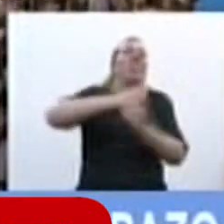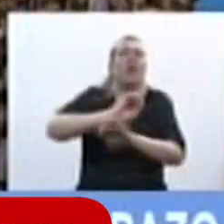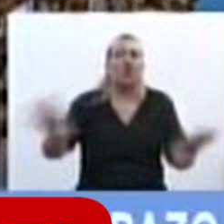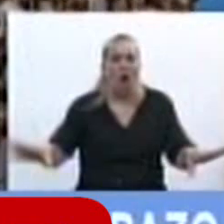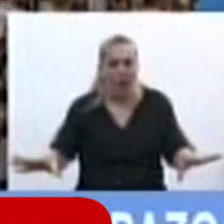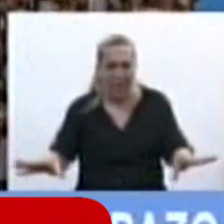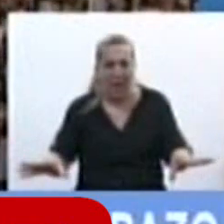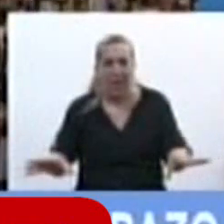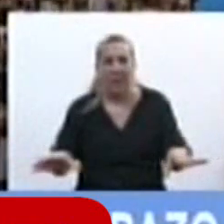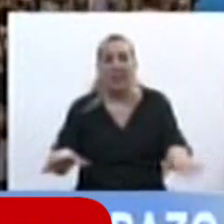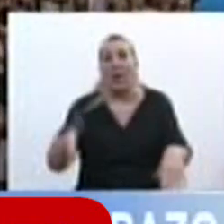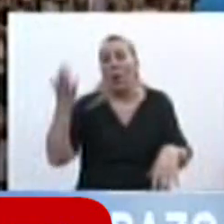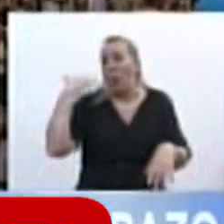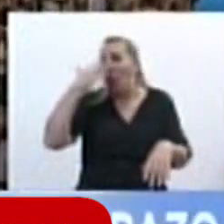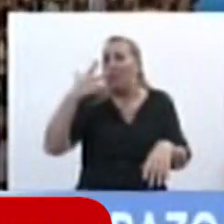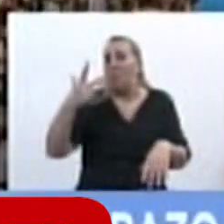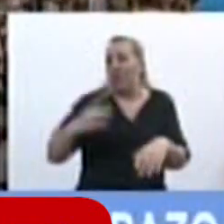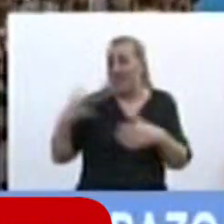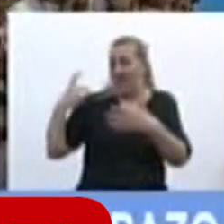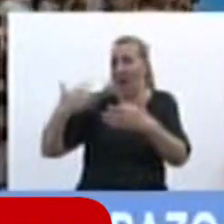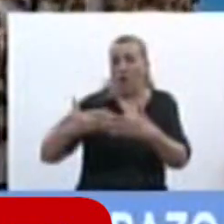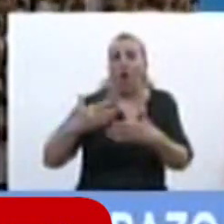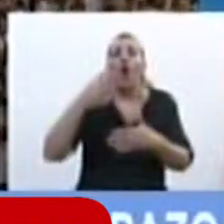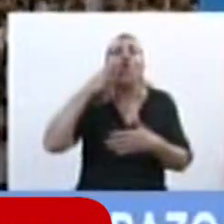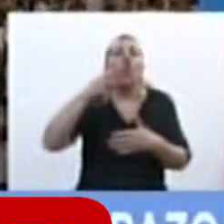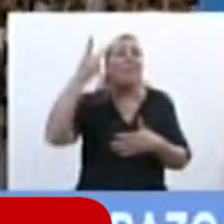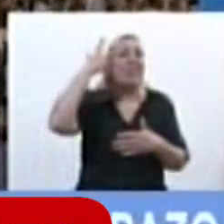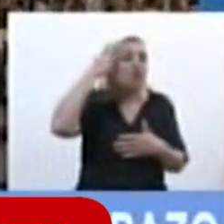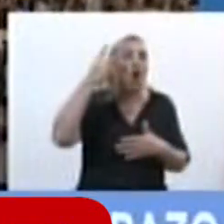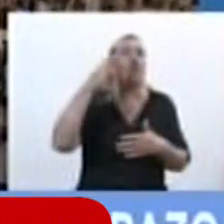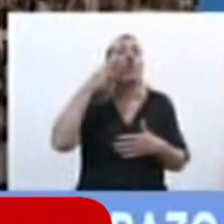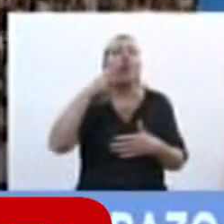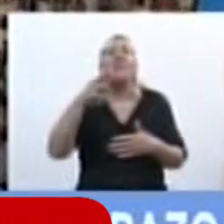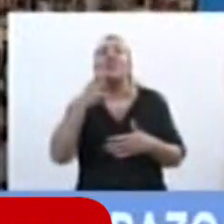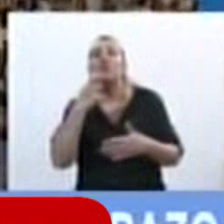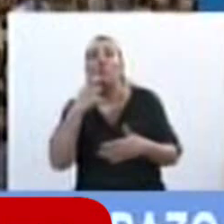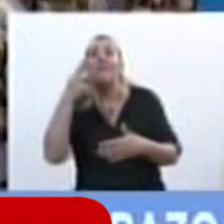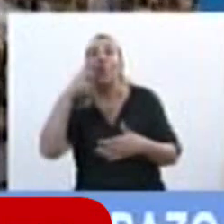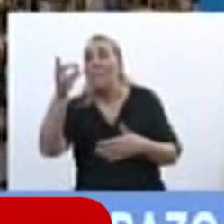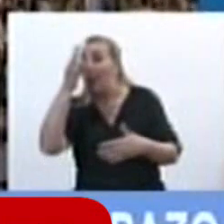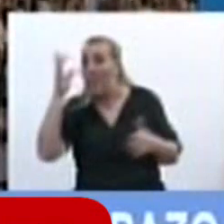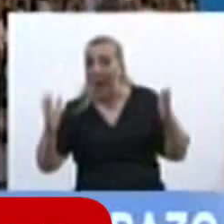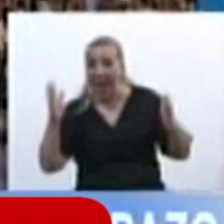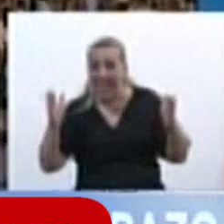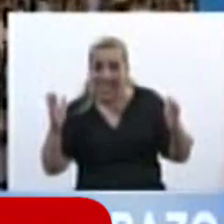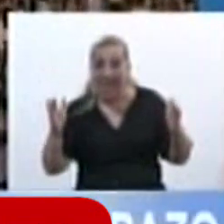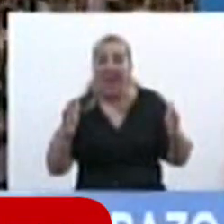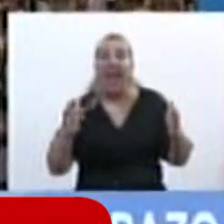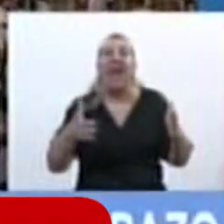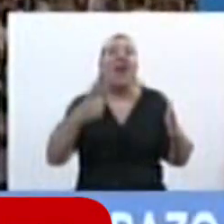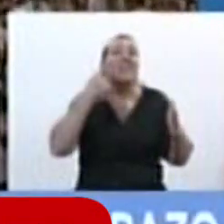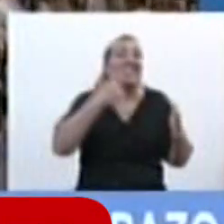miren las últimas 3 años 2018 2019 y 2020 sobre 194